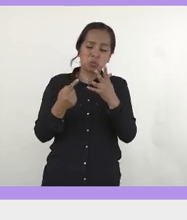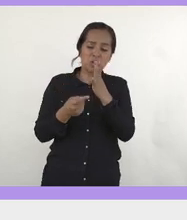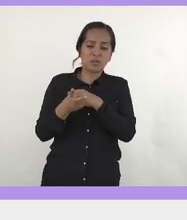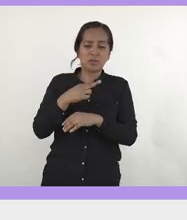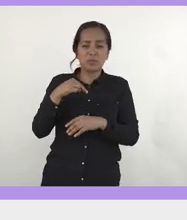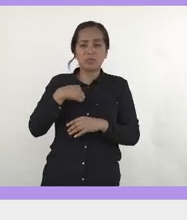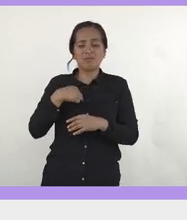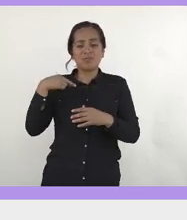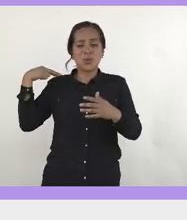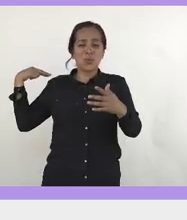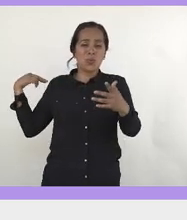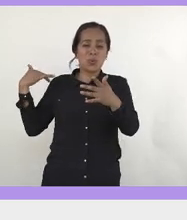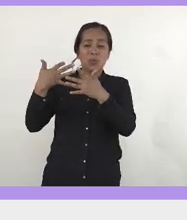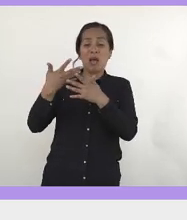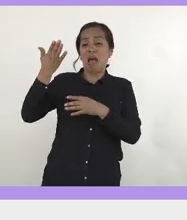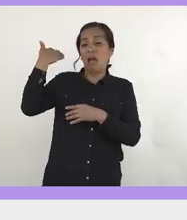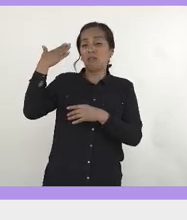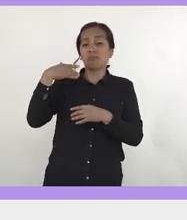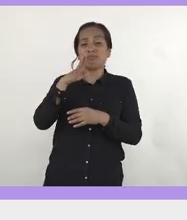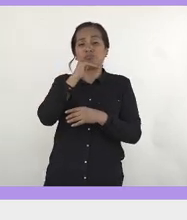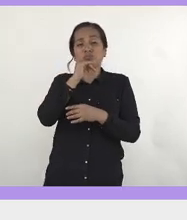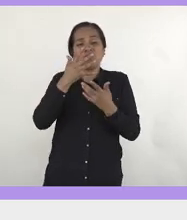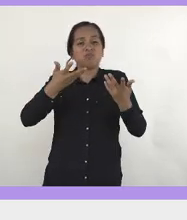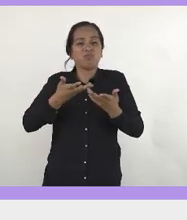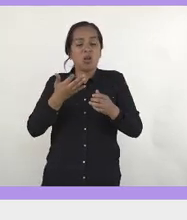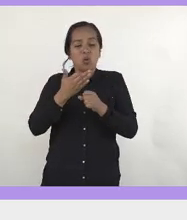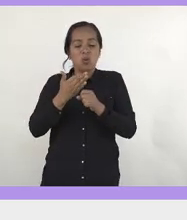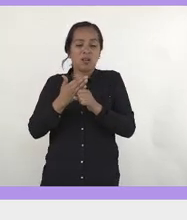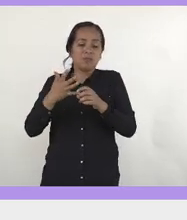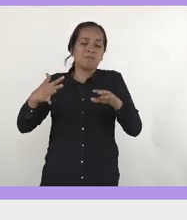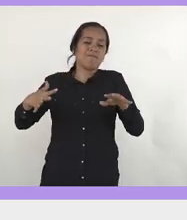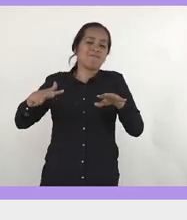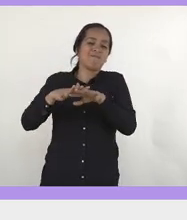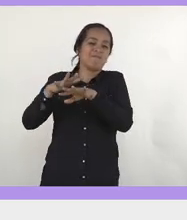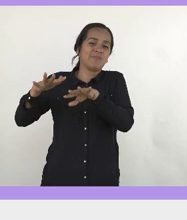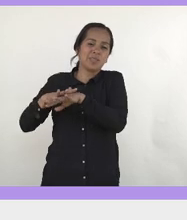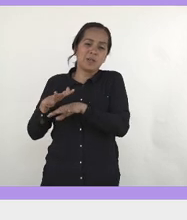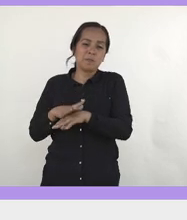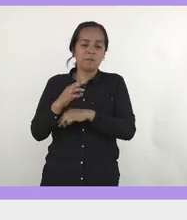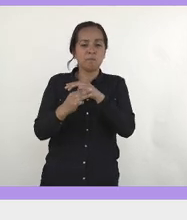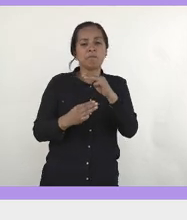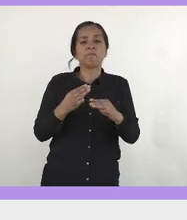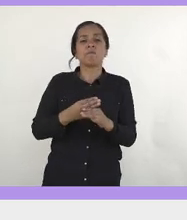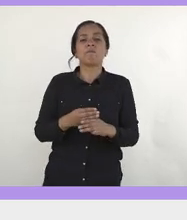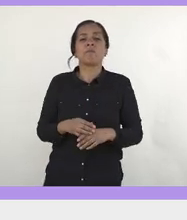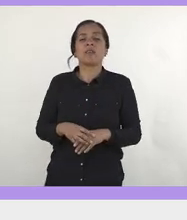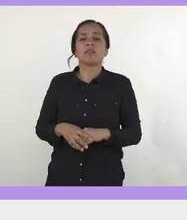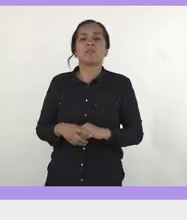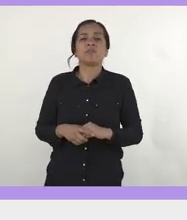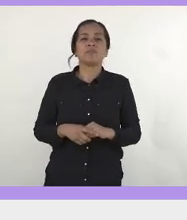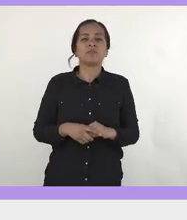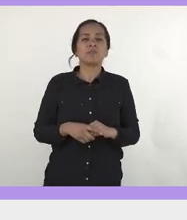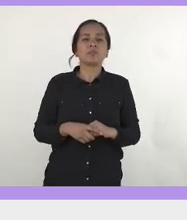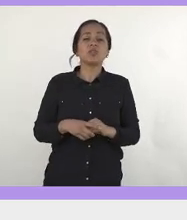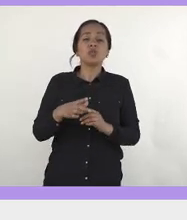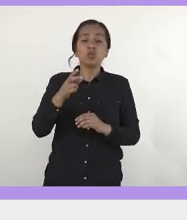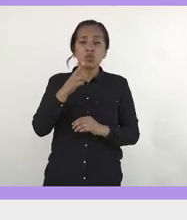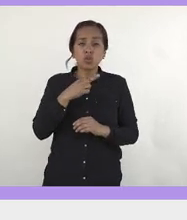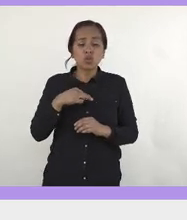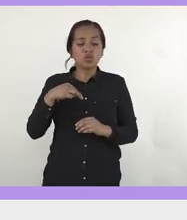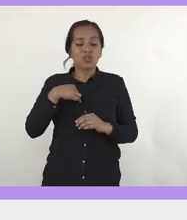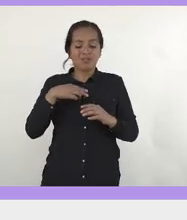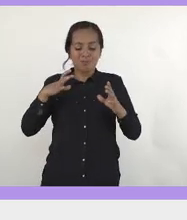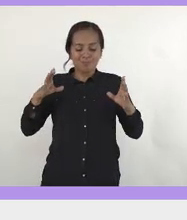200 años, por ejemplo, entonces, nosotras estamos cambiando el mundo, a eso voy, nosotras en